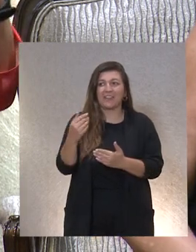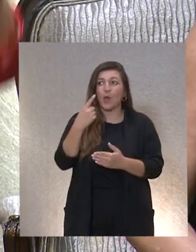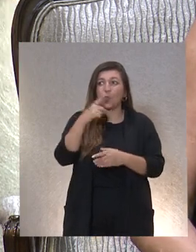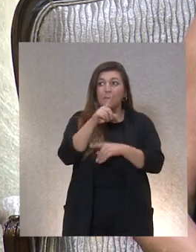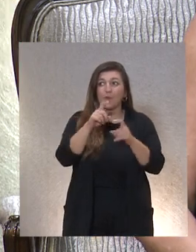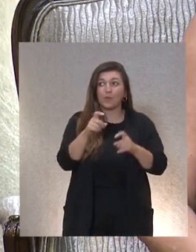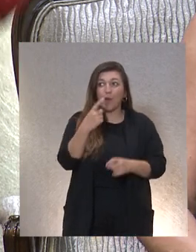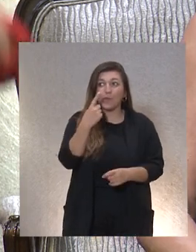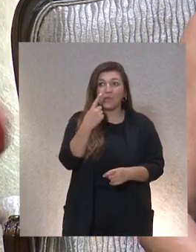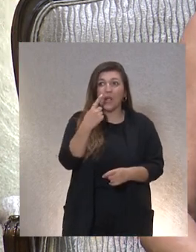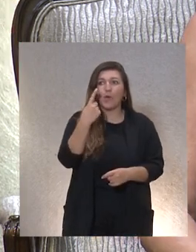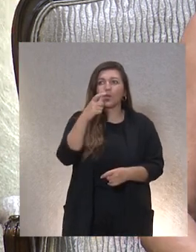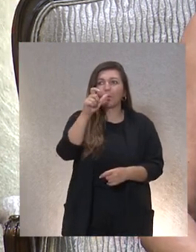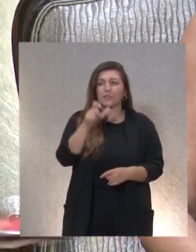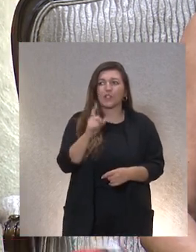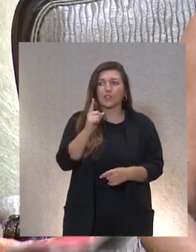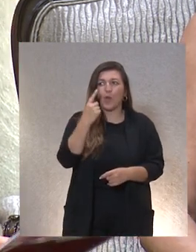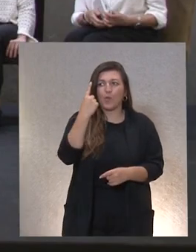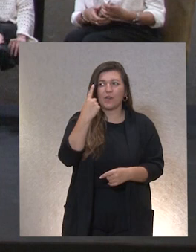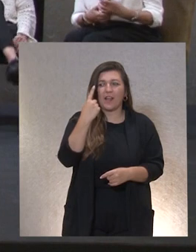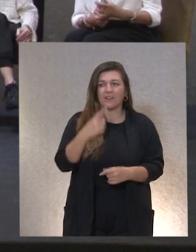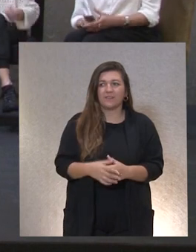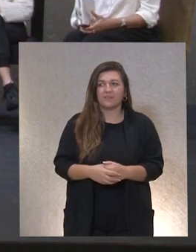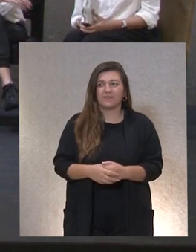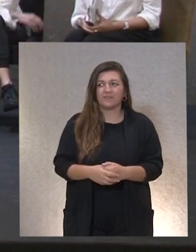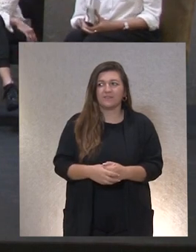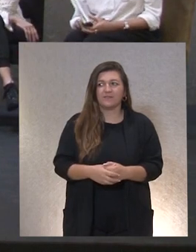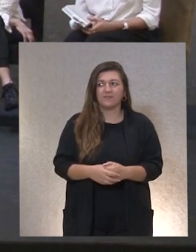pregunta hay una persona solo una sí